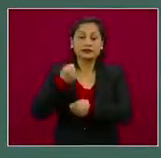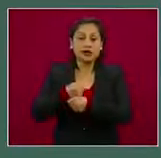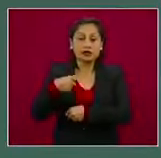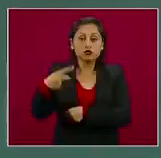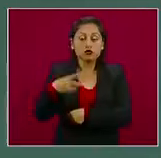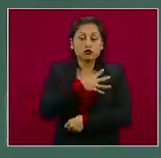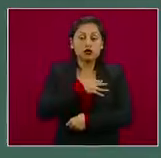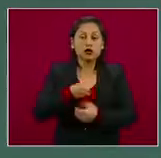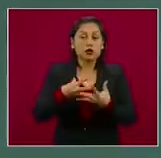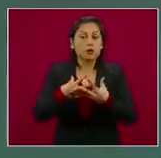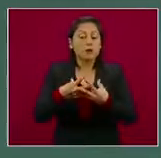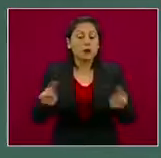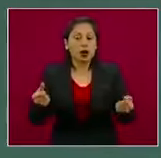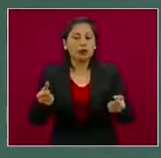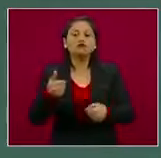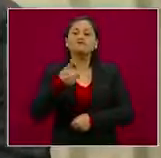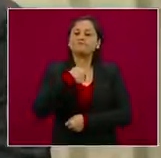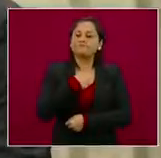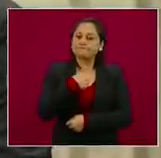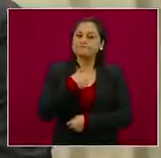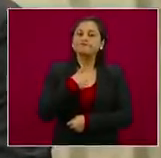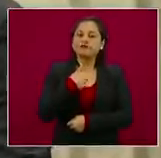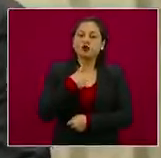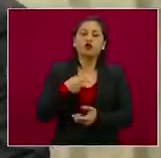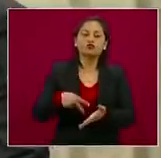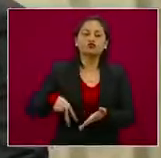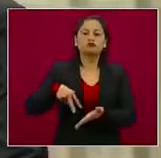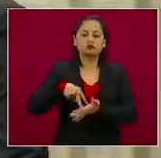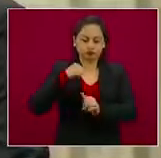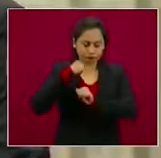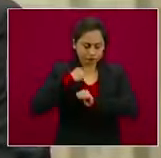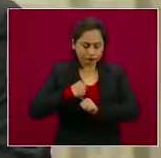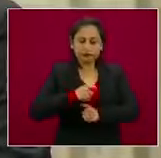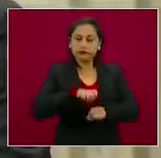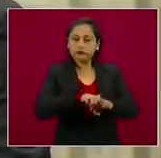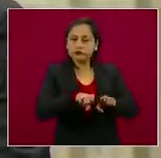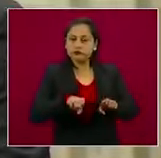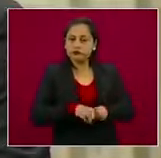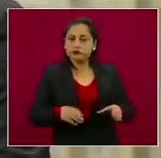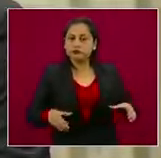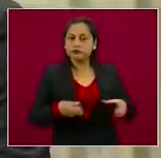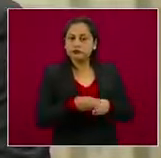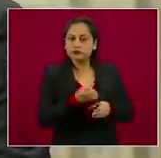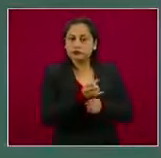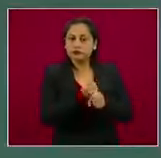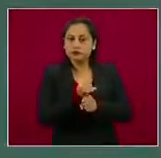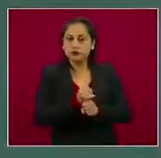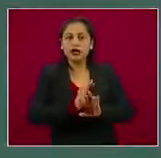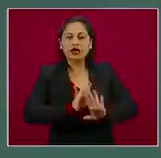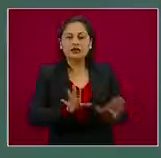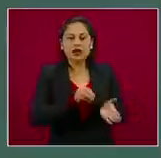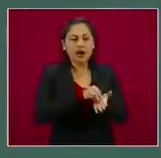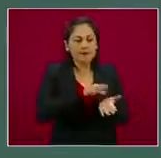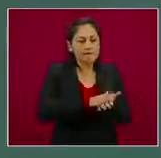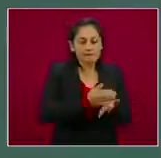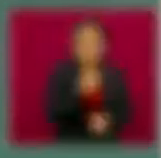Les puedo informar que a partir de que estoy al frente de esta unidad, hemos obtenido 70 órdenes de aprehensión.